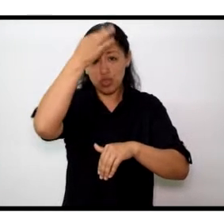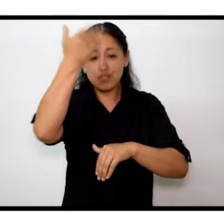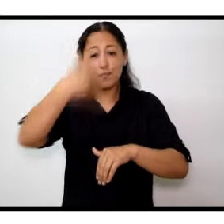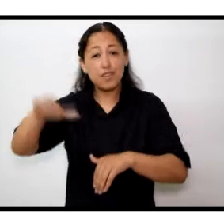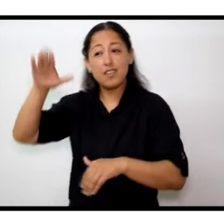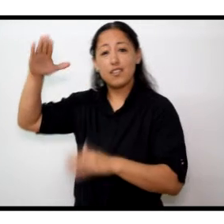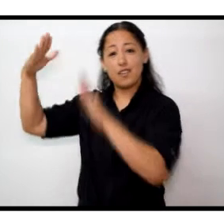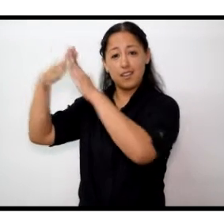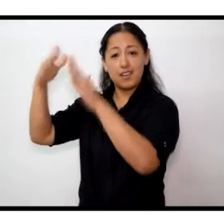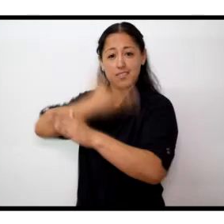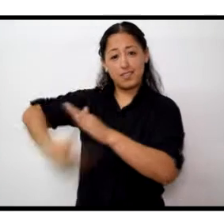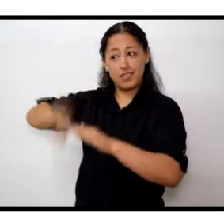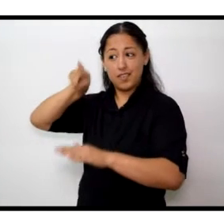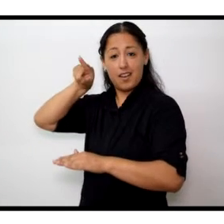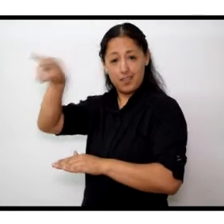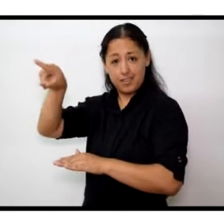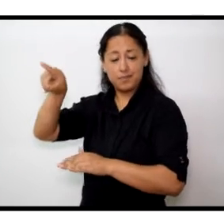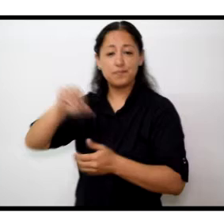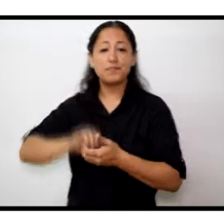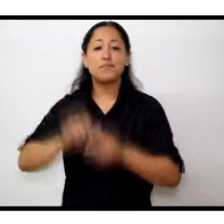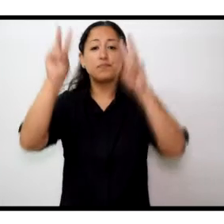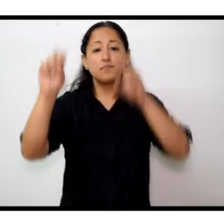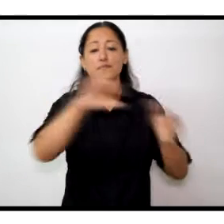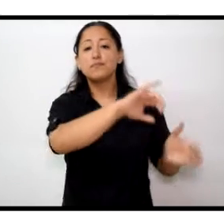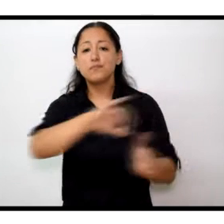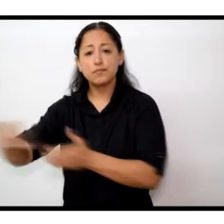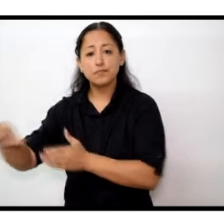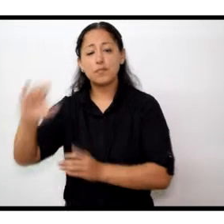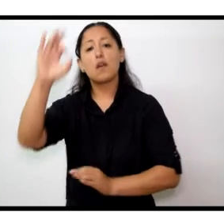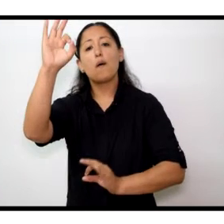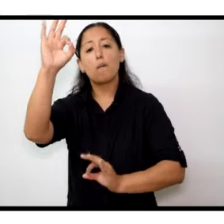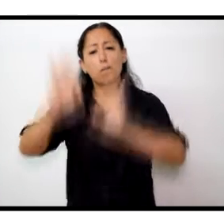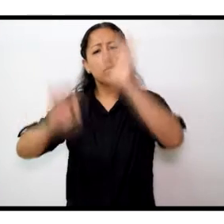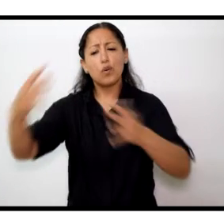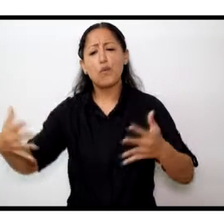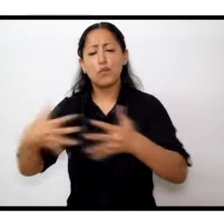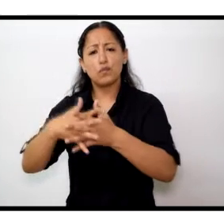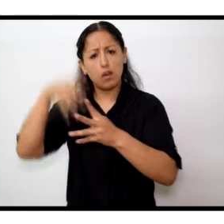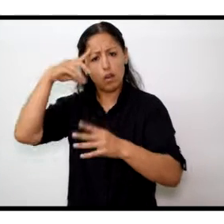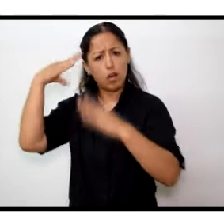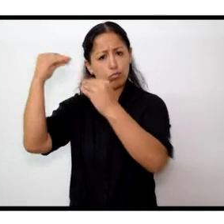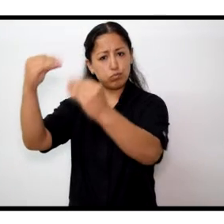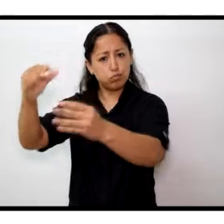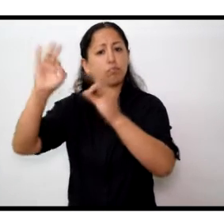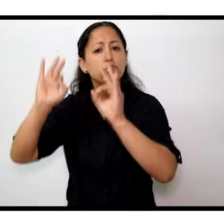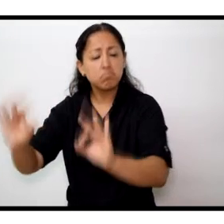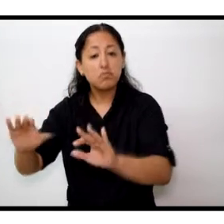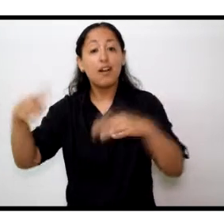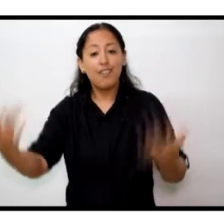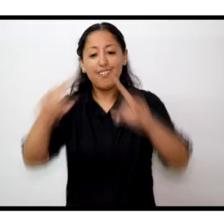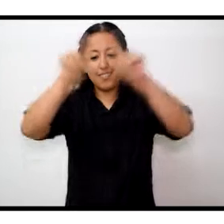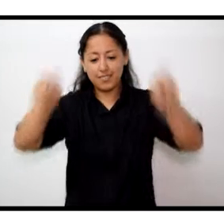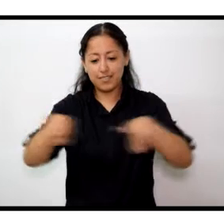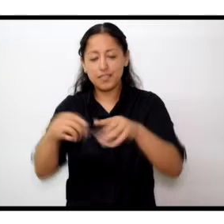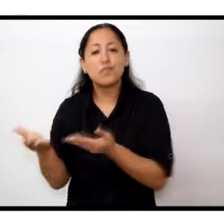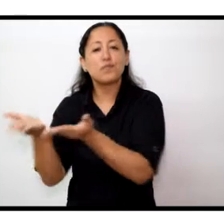contamos que el municipio entrega certificados de capacitaciones realizadas en el marco del proyecto Fusión. Este jueves 26